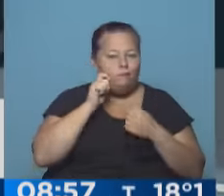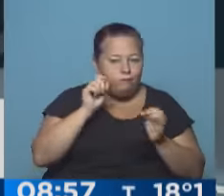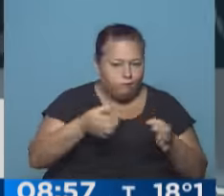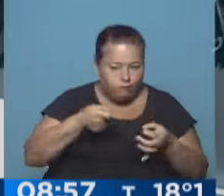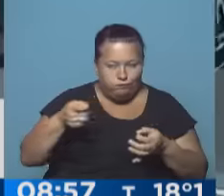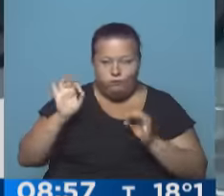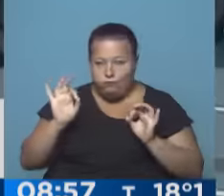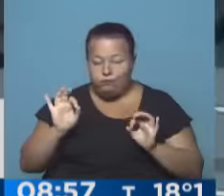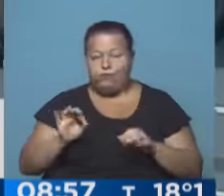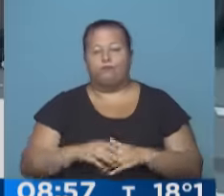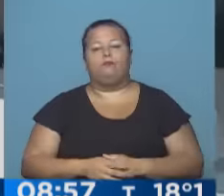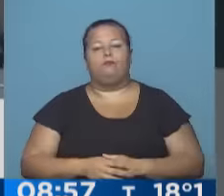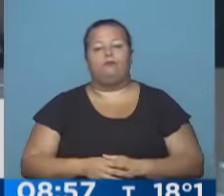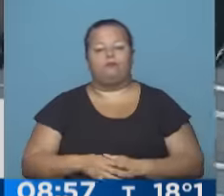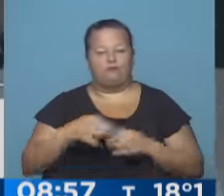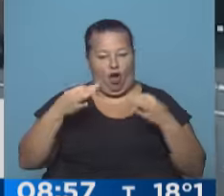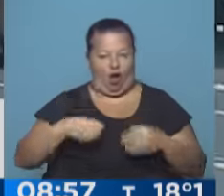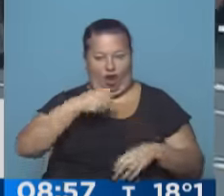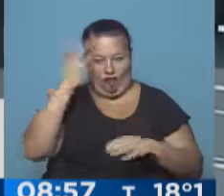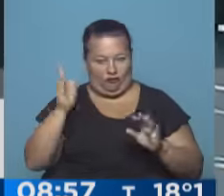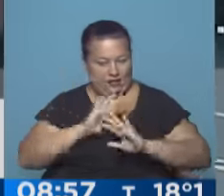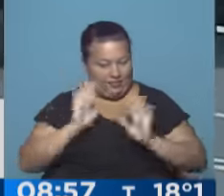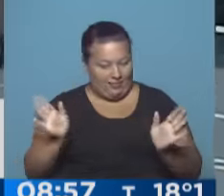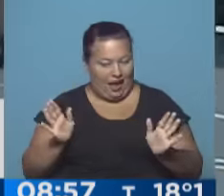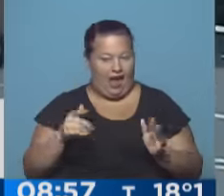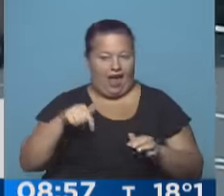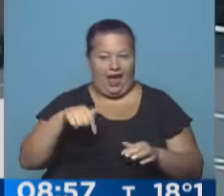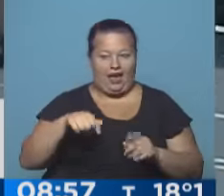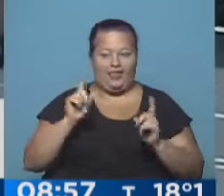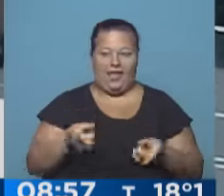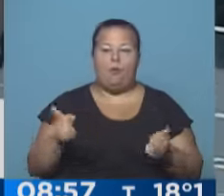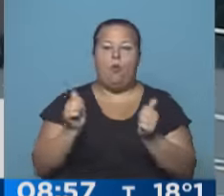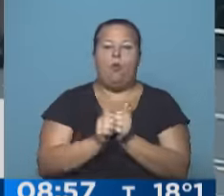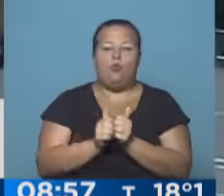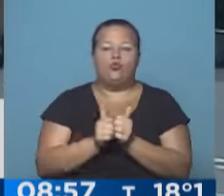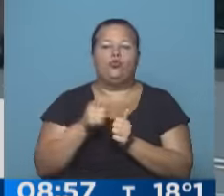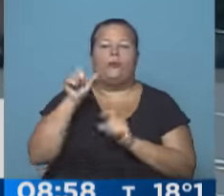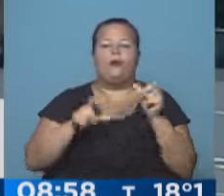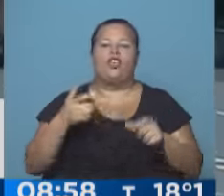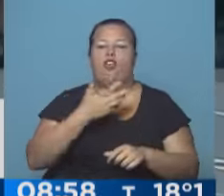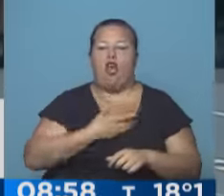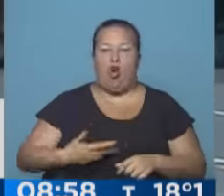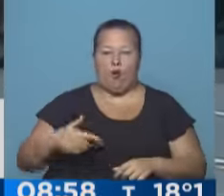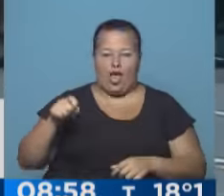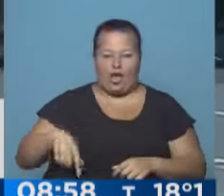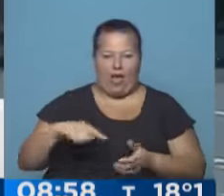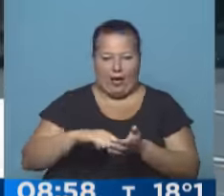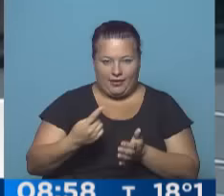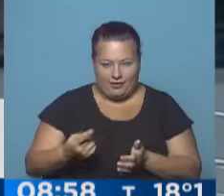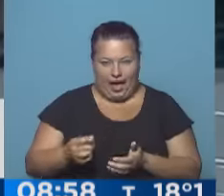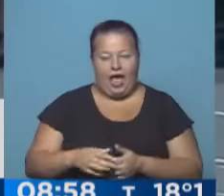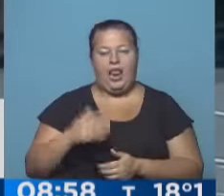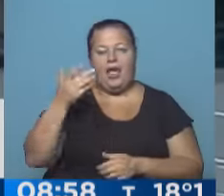recordemos, Fernando y Lourdes, formales, oficiales, que se están dando también acompañados por funcionarios del gobierno de la ciudad.